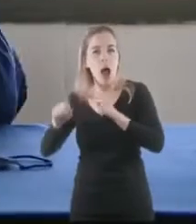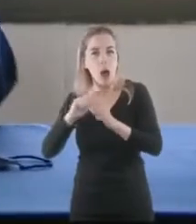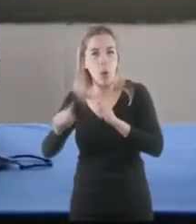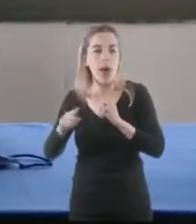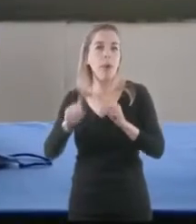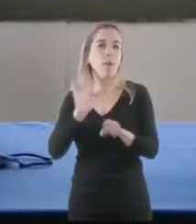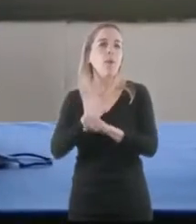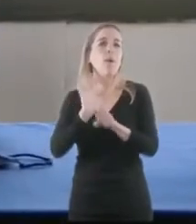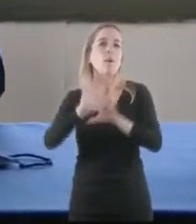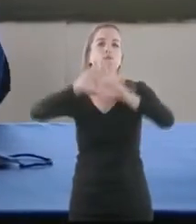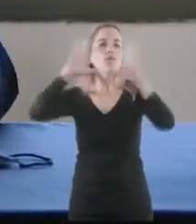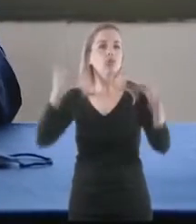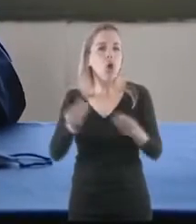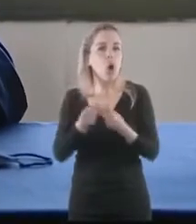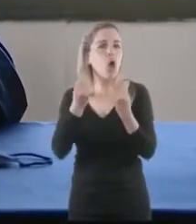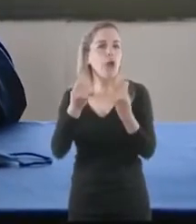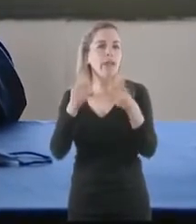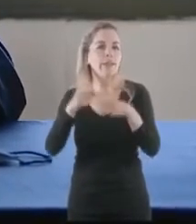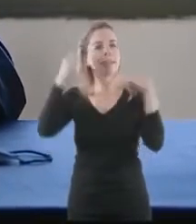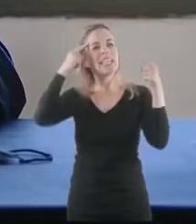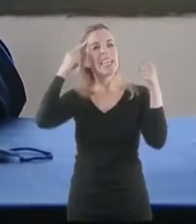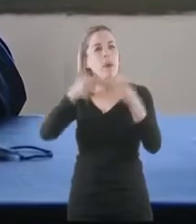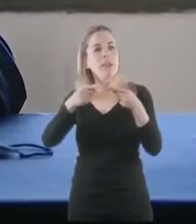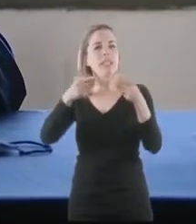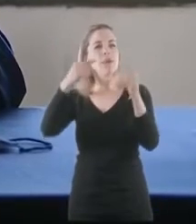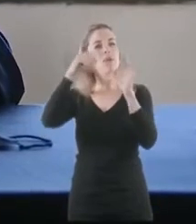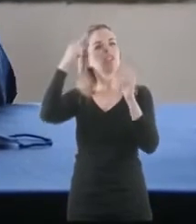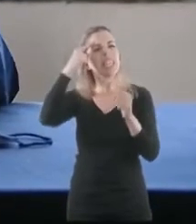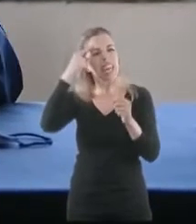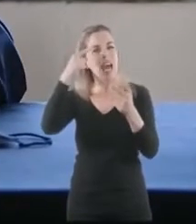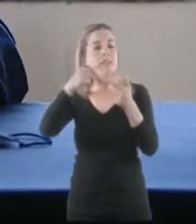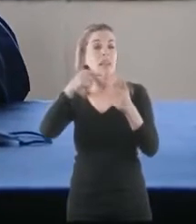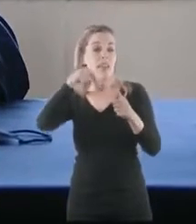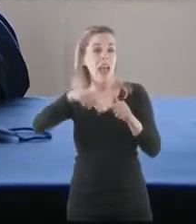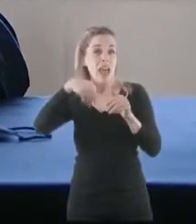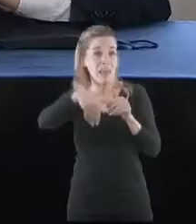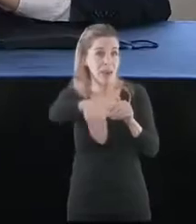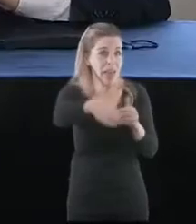un todo van a hacer un mejor funcionamiento de hora en más